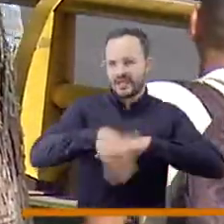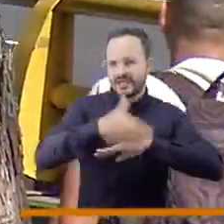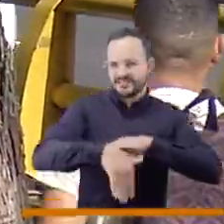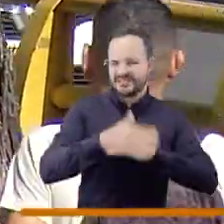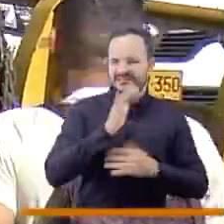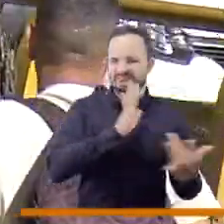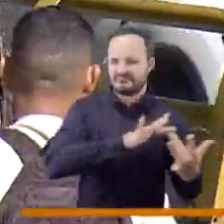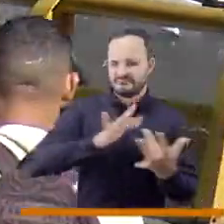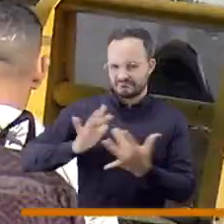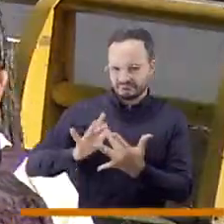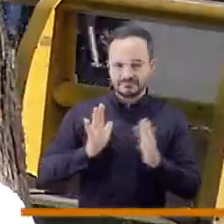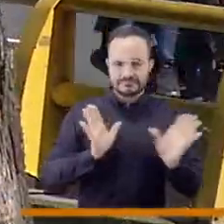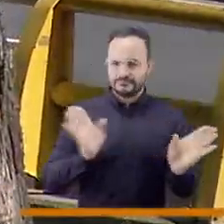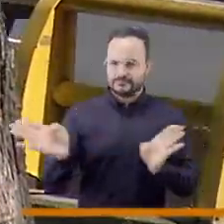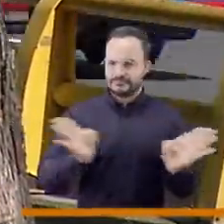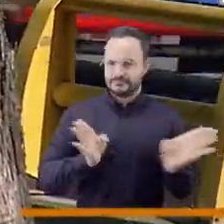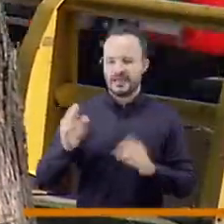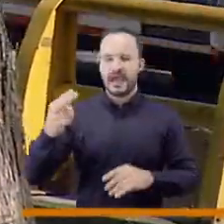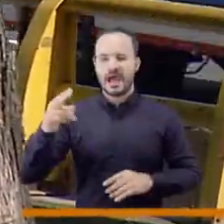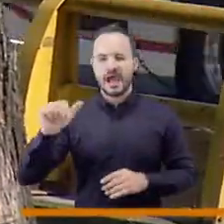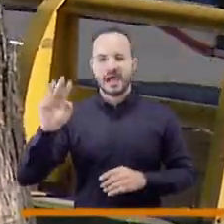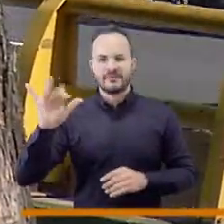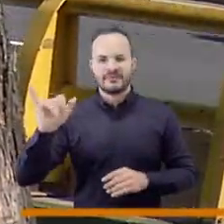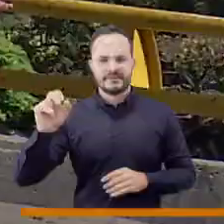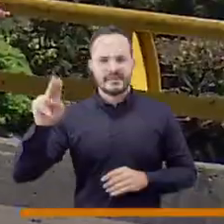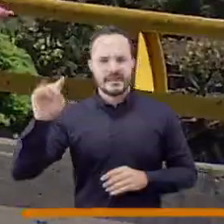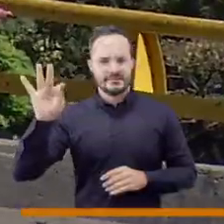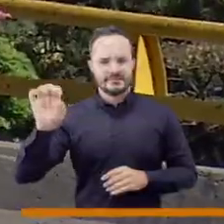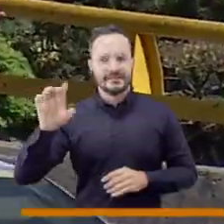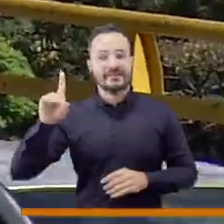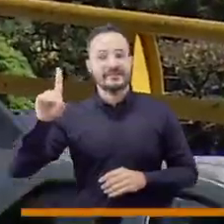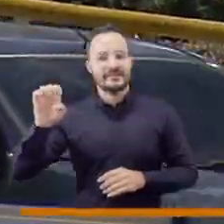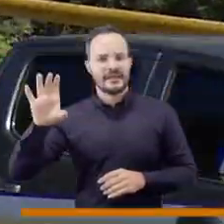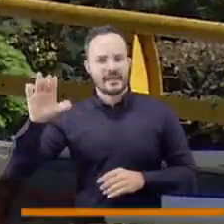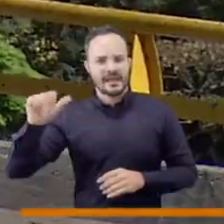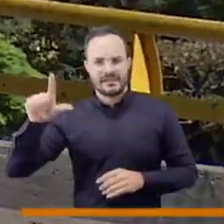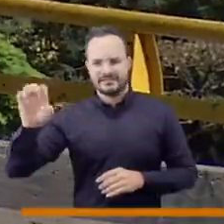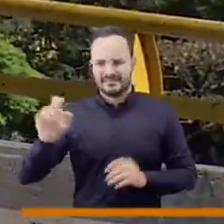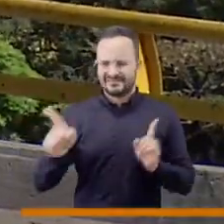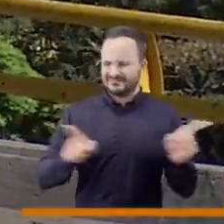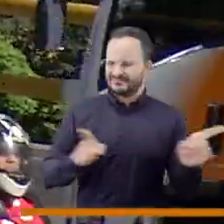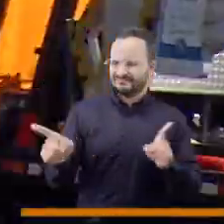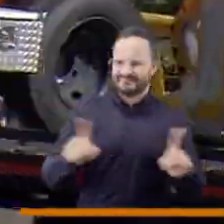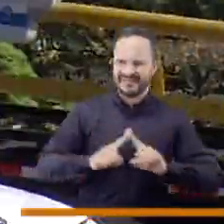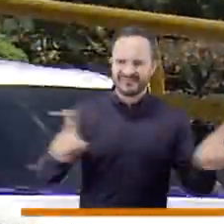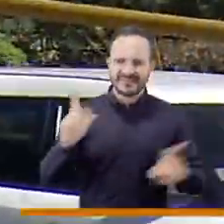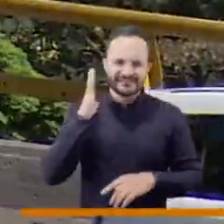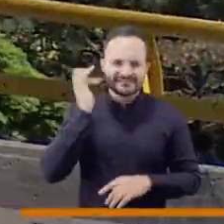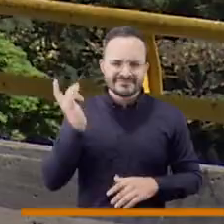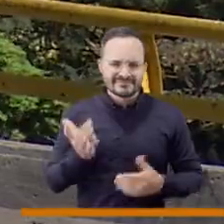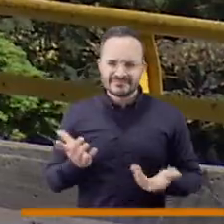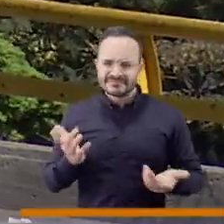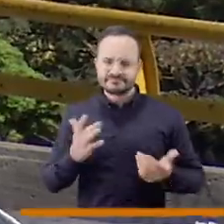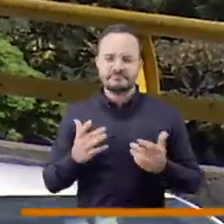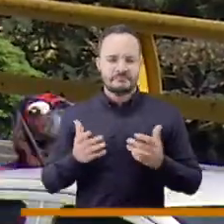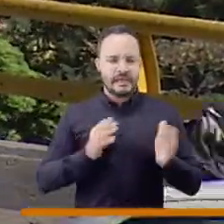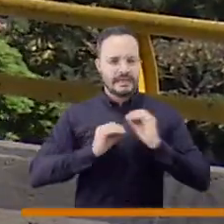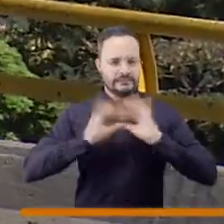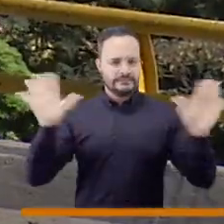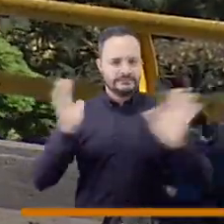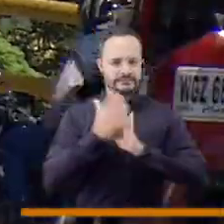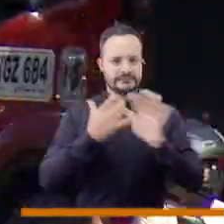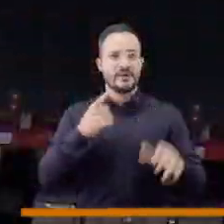desechables, bueno, en fin, ¿cómo se llama el fenómeno social para que aprovechemos también la